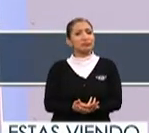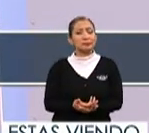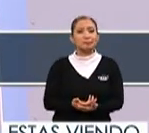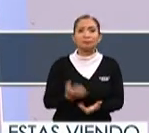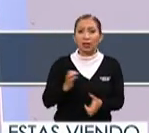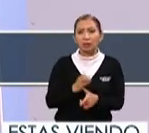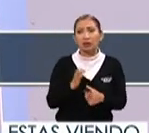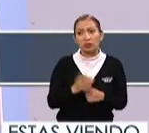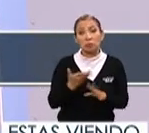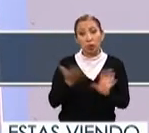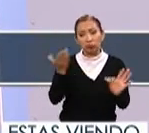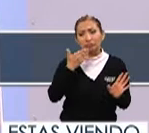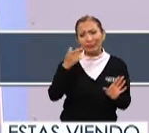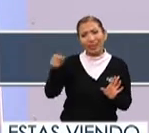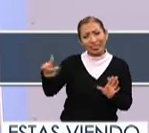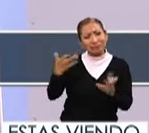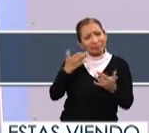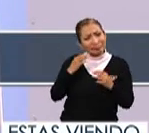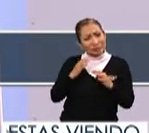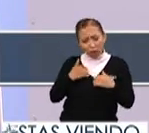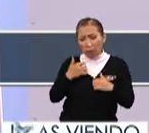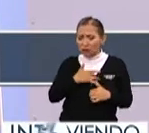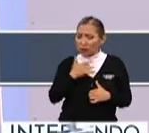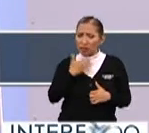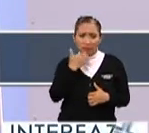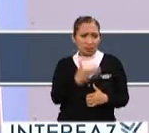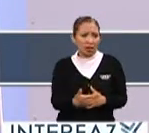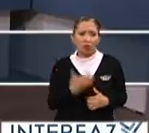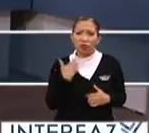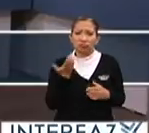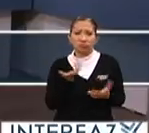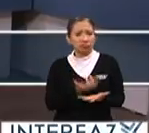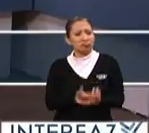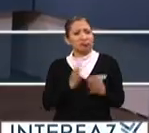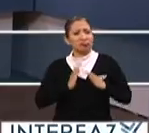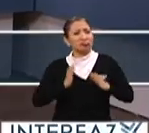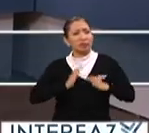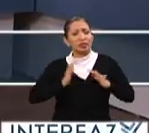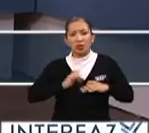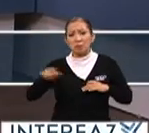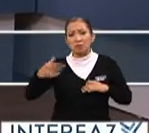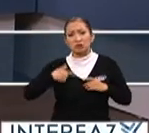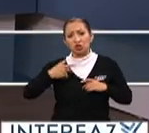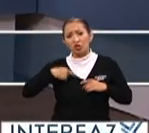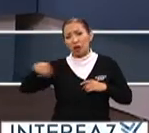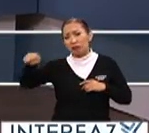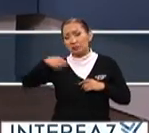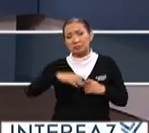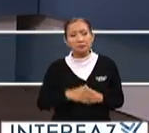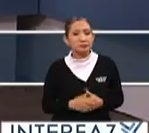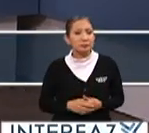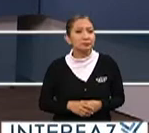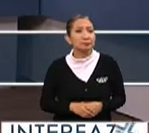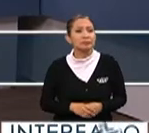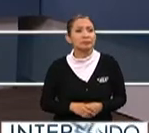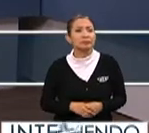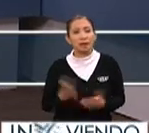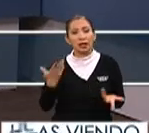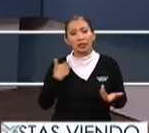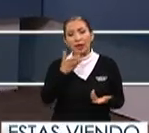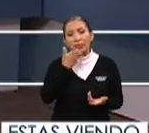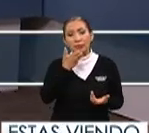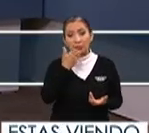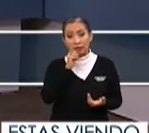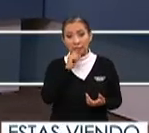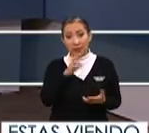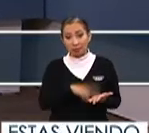era muy práctico con ellos yo me sentí la verdad muy bien muy a gusto con mi homestead y adaptarse